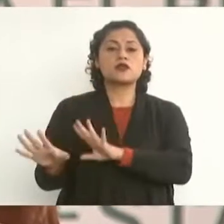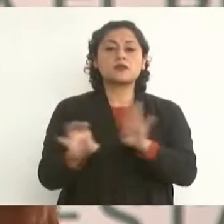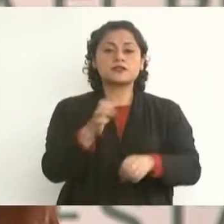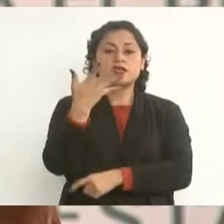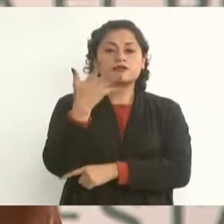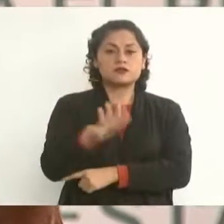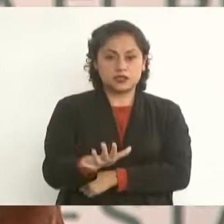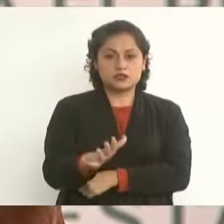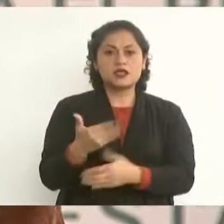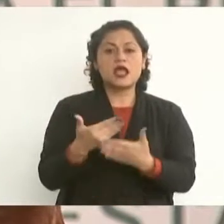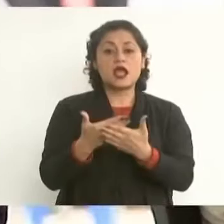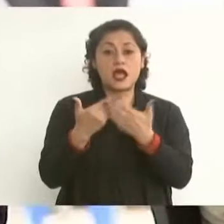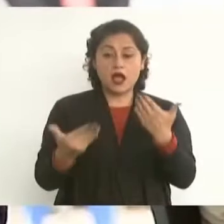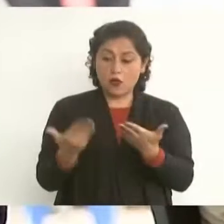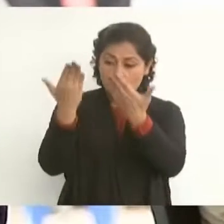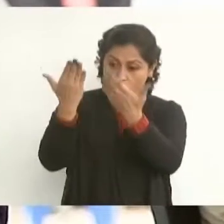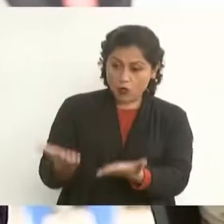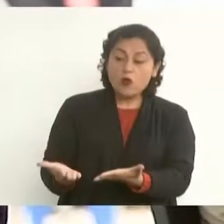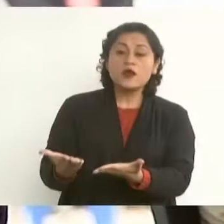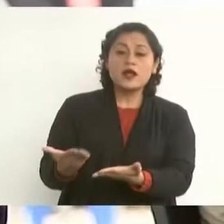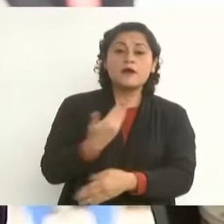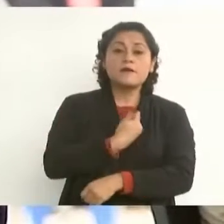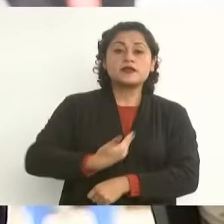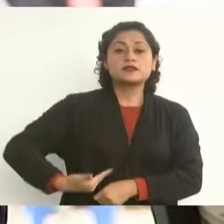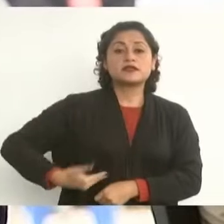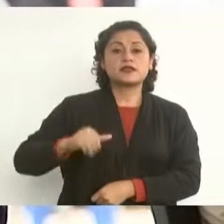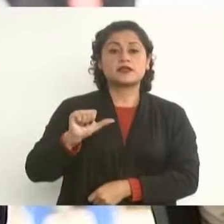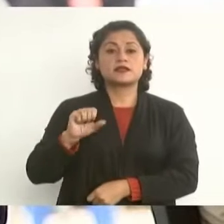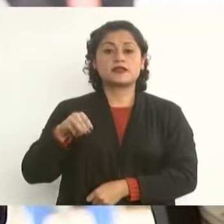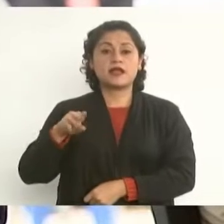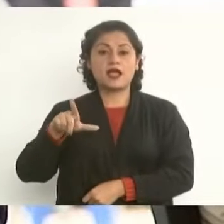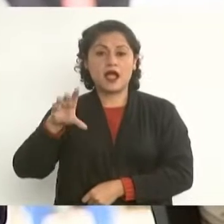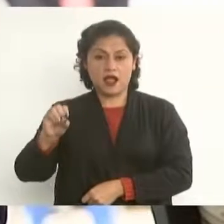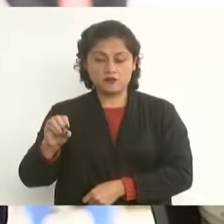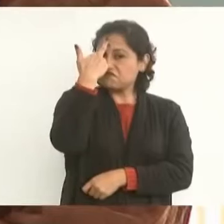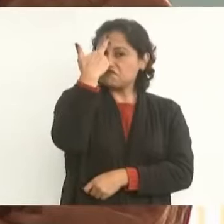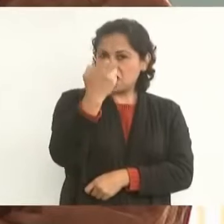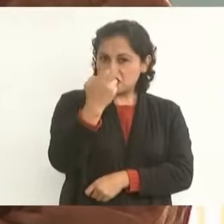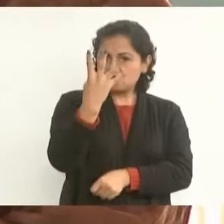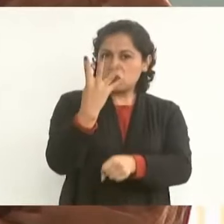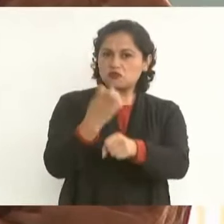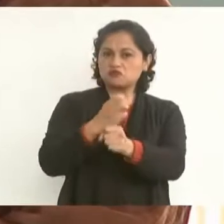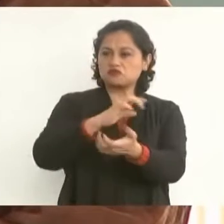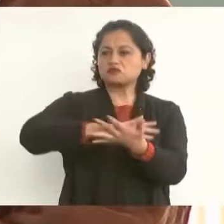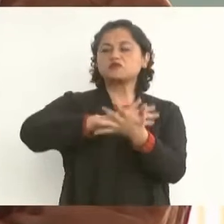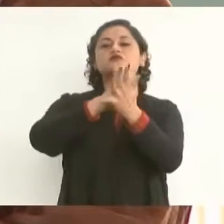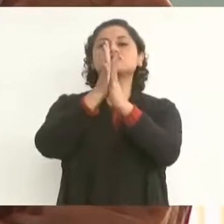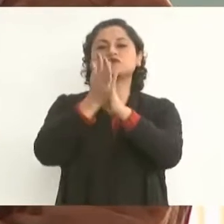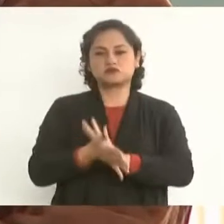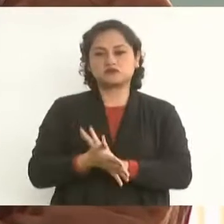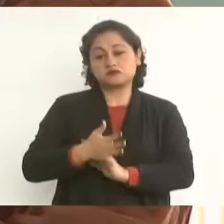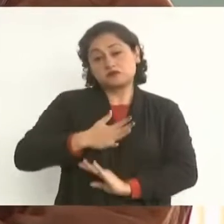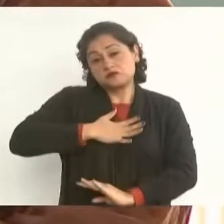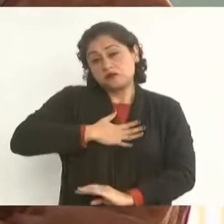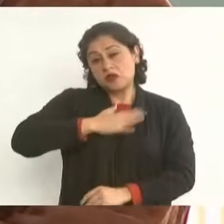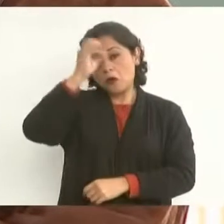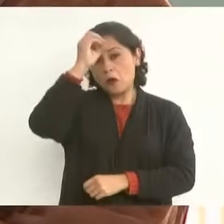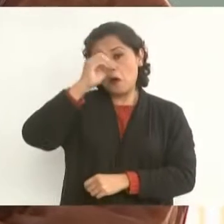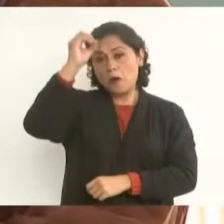López Obrador, en 1918. Por el bien de todos,